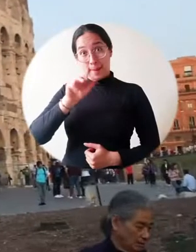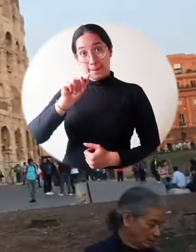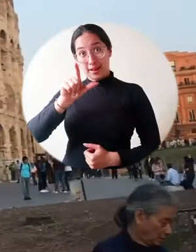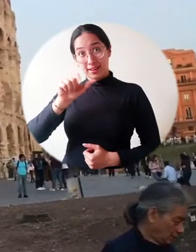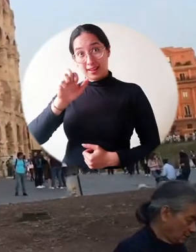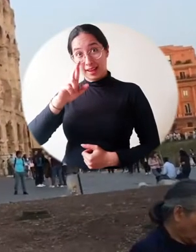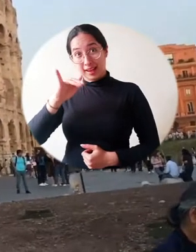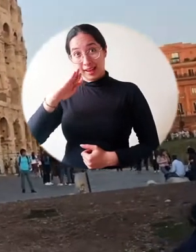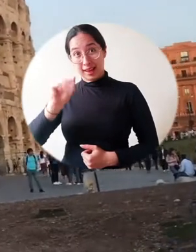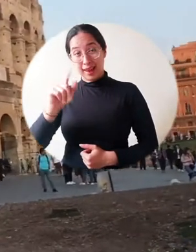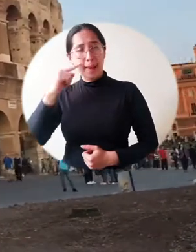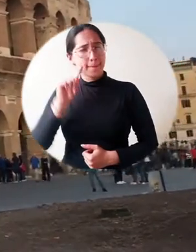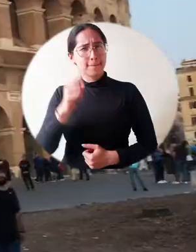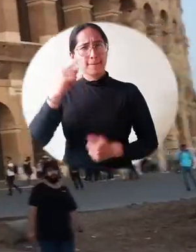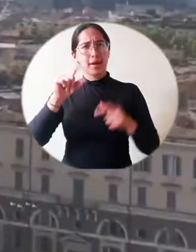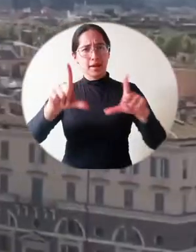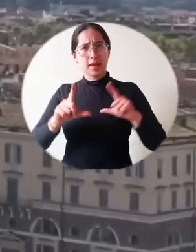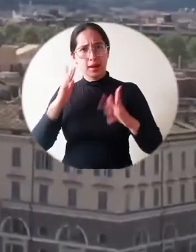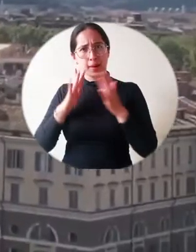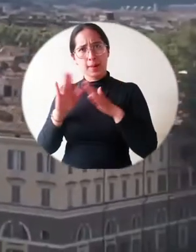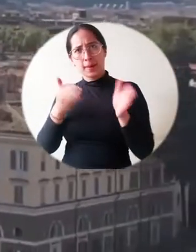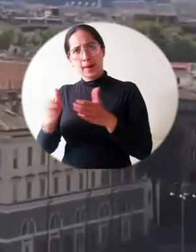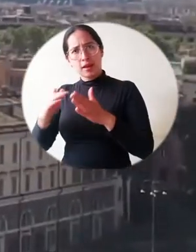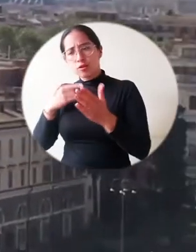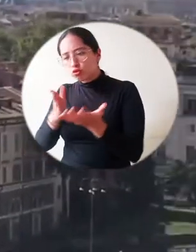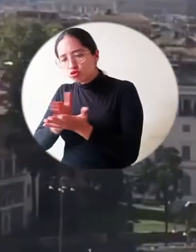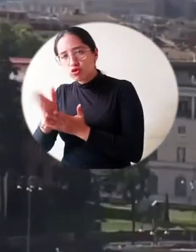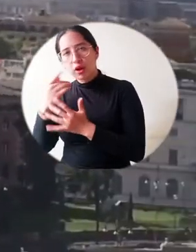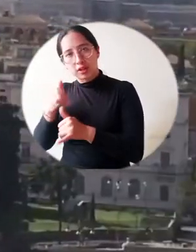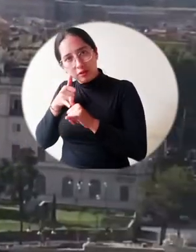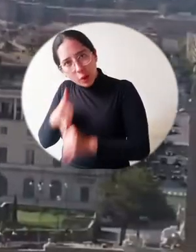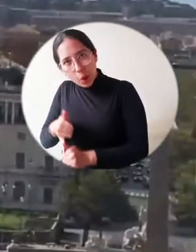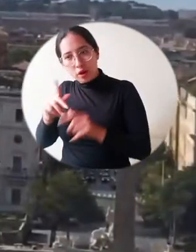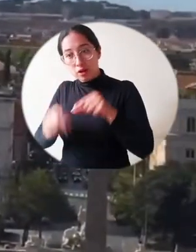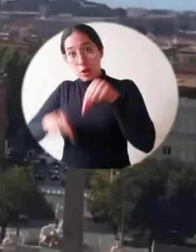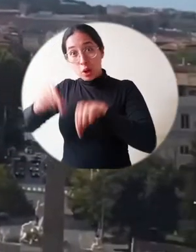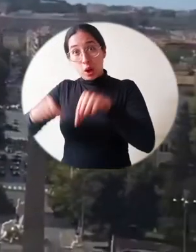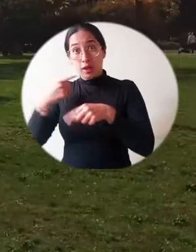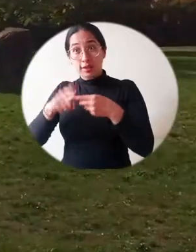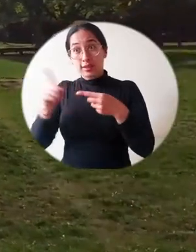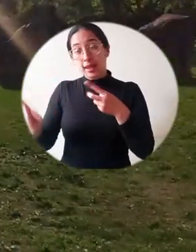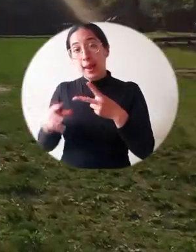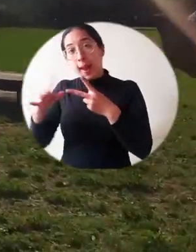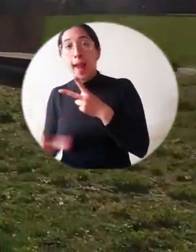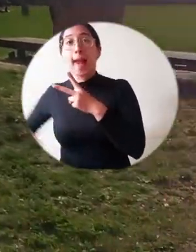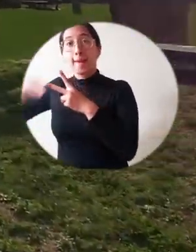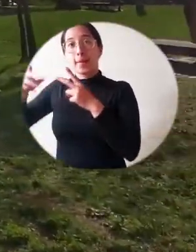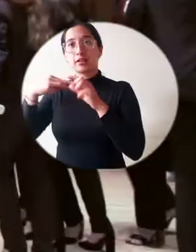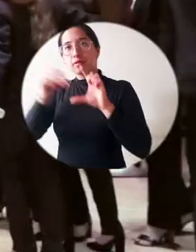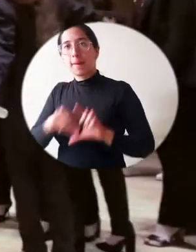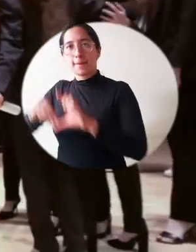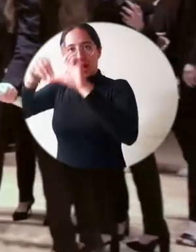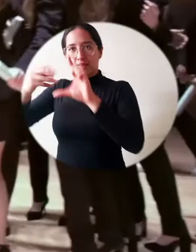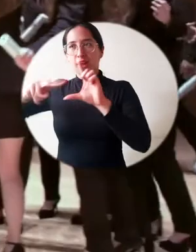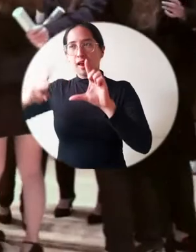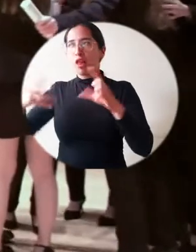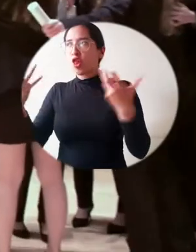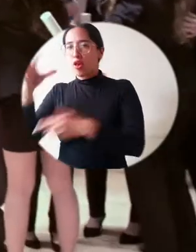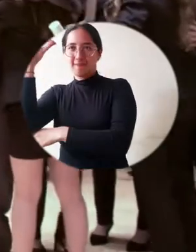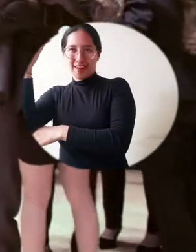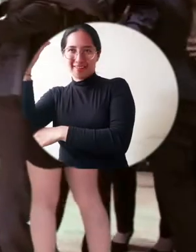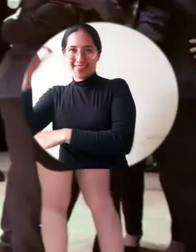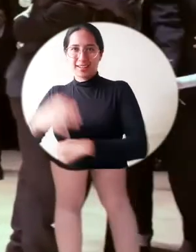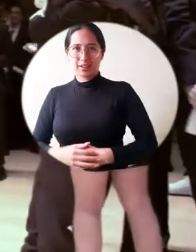Valeria Tarifa es la primera graduada del Programa de Ingeniería Electrónica en obtener su segundo título con una maestría en Francia.